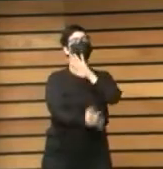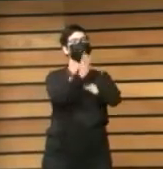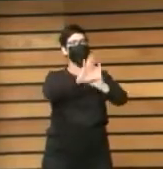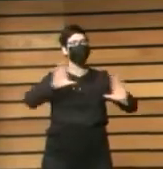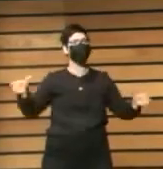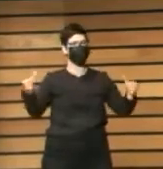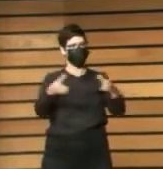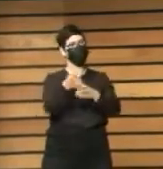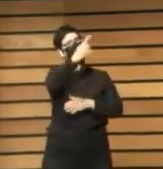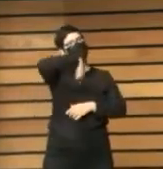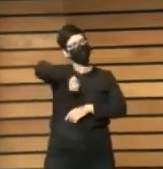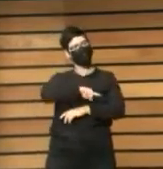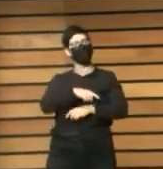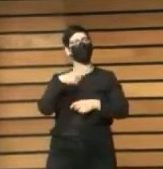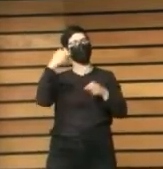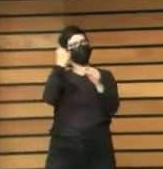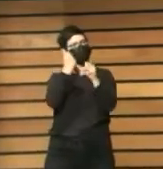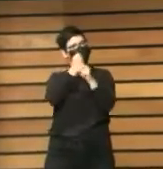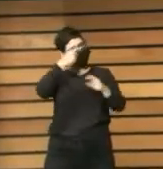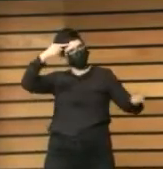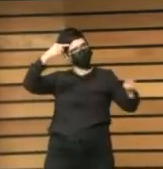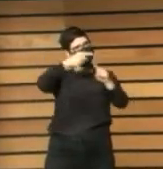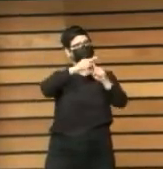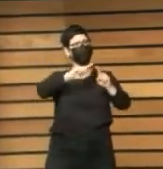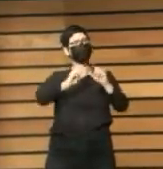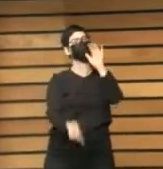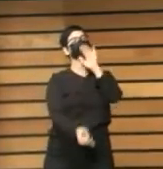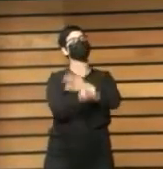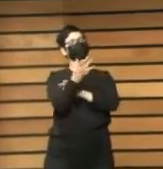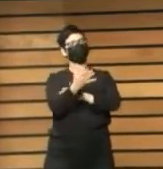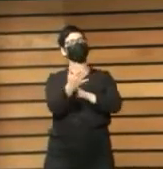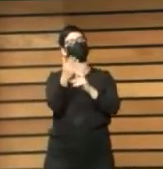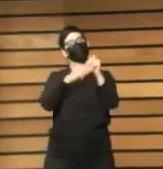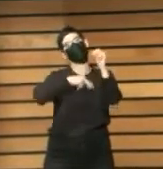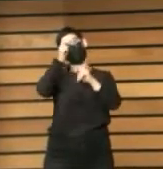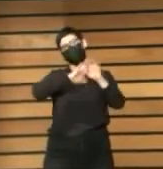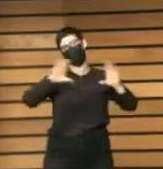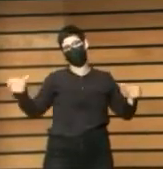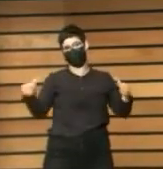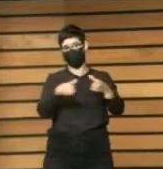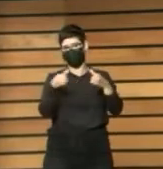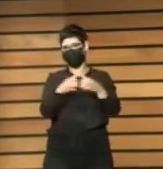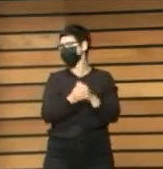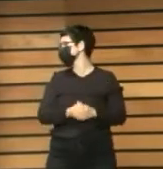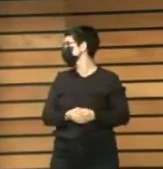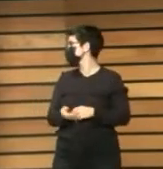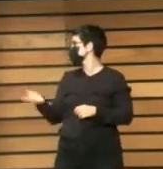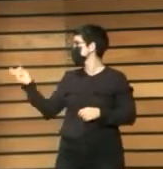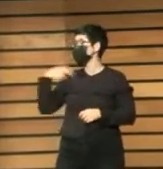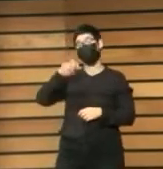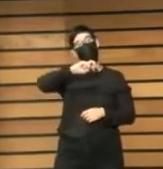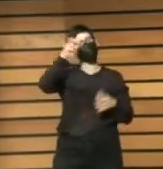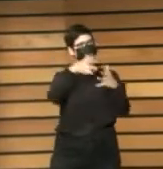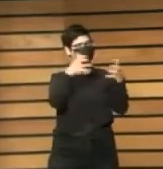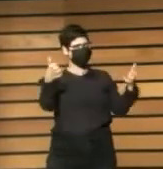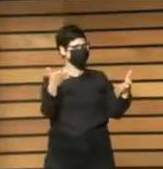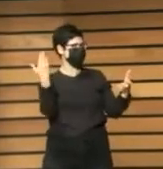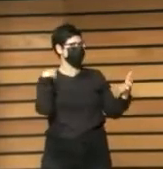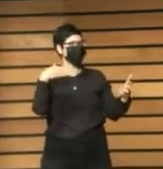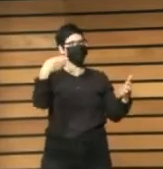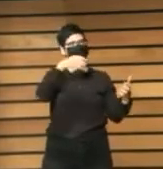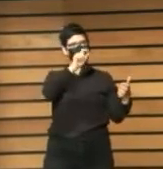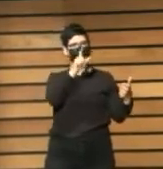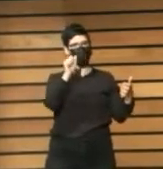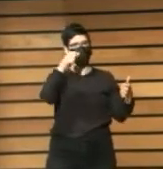comunidad yo ayer no sé lanques porque no puso otra frase que a mí me gusta más de él que es que todas las